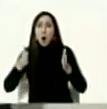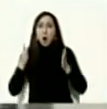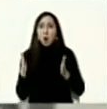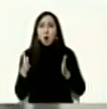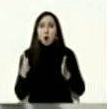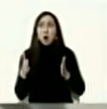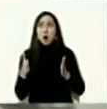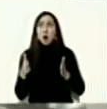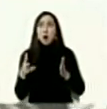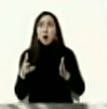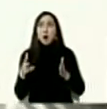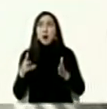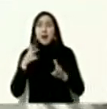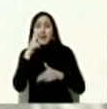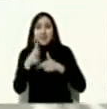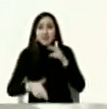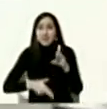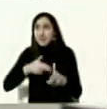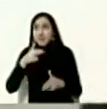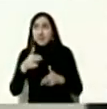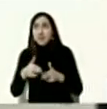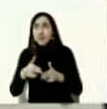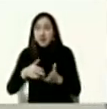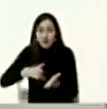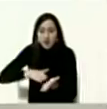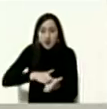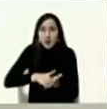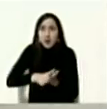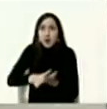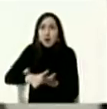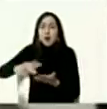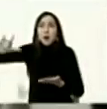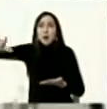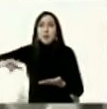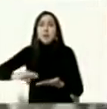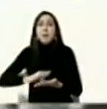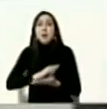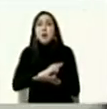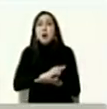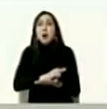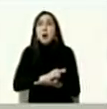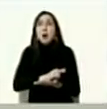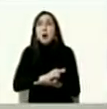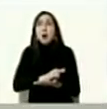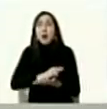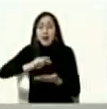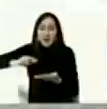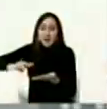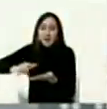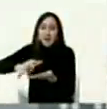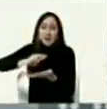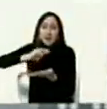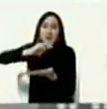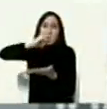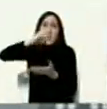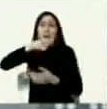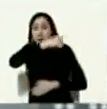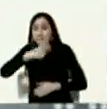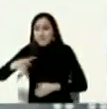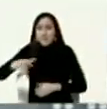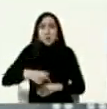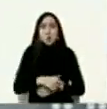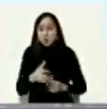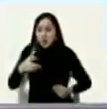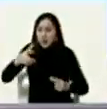del tren de aterrizaje del avión y cuando el avión arranca cuando ya está tomando altura caen los cuerpos de los